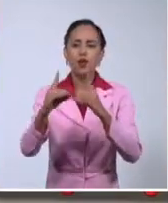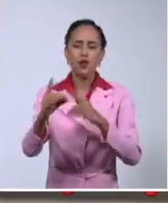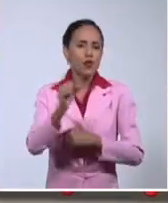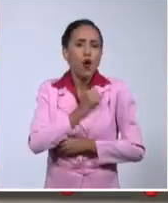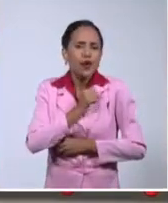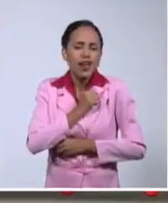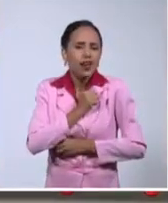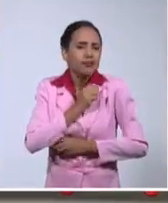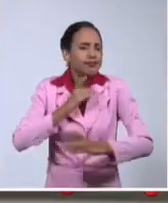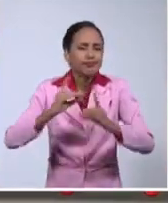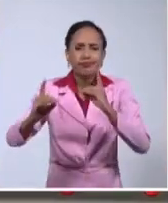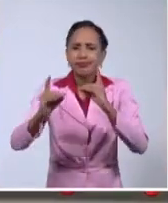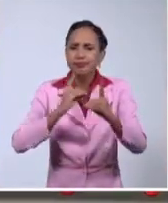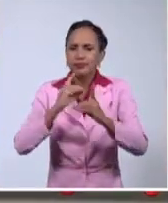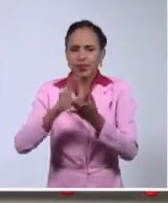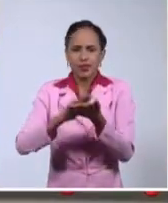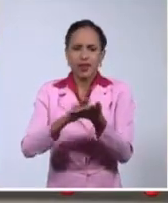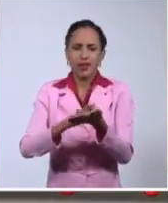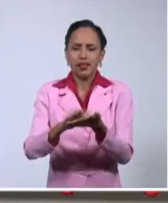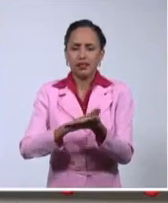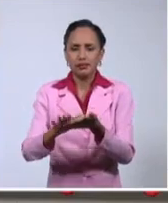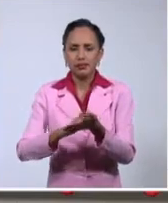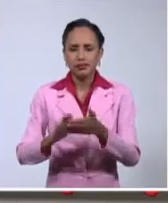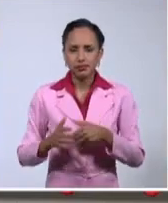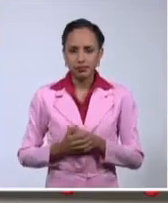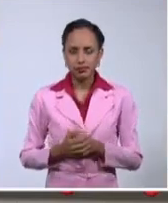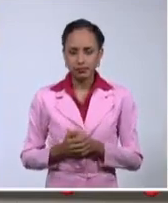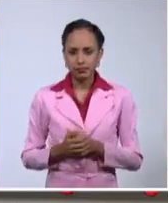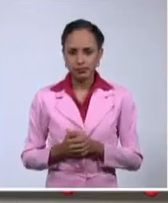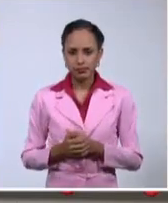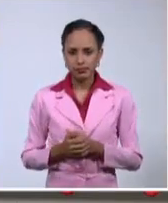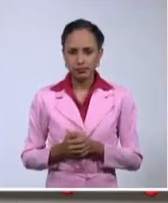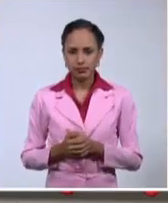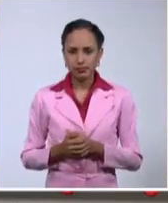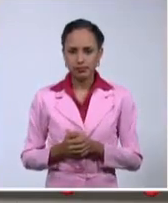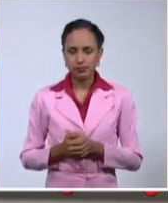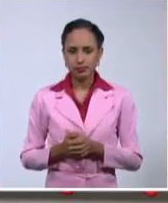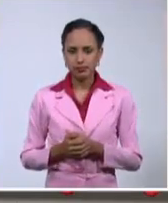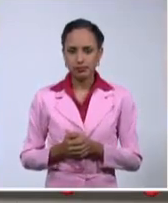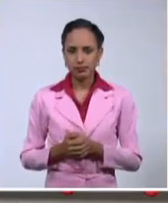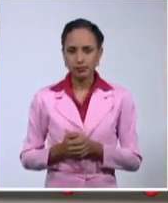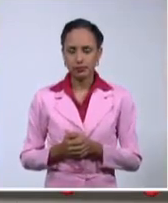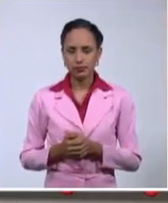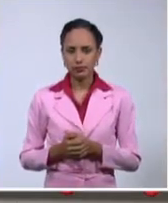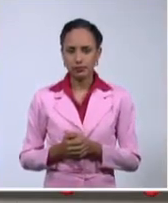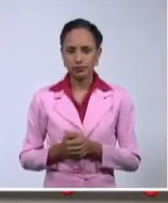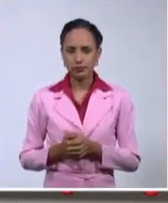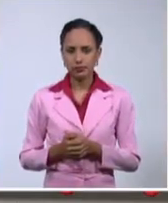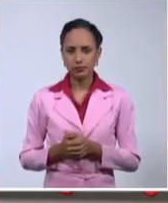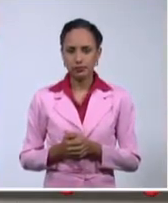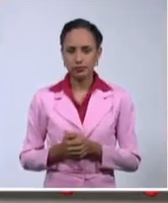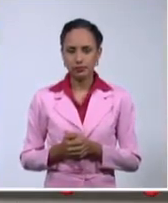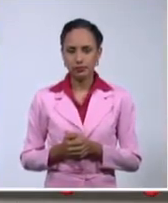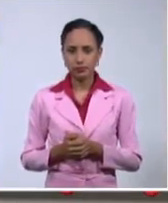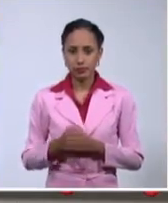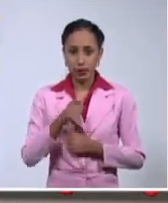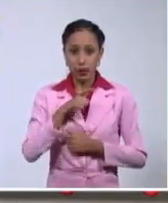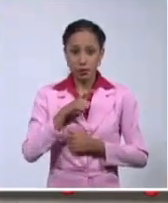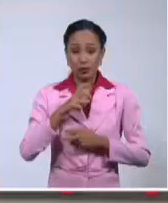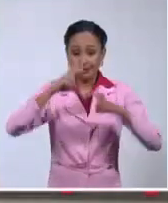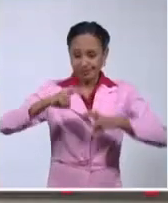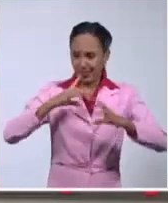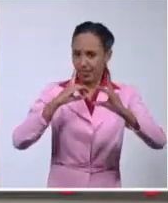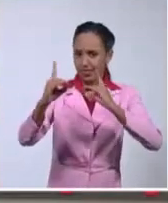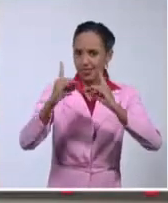diálogo, no lo buscan, porque, miren, detenerlo se les acabaría la motivación y el discurso que sostienen, así como hemos visto